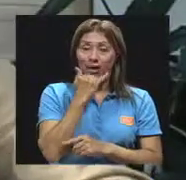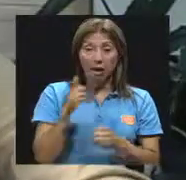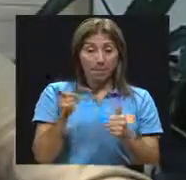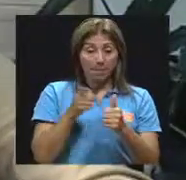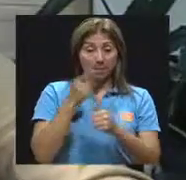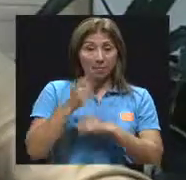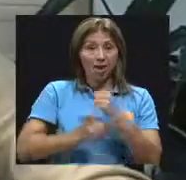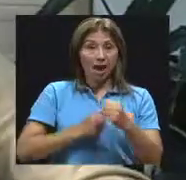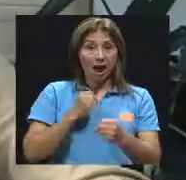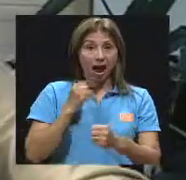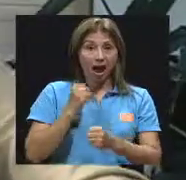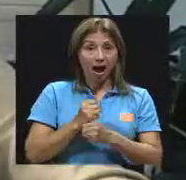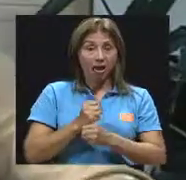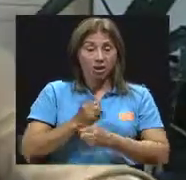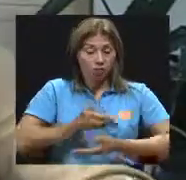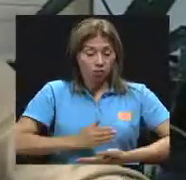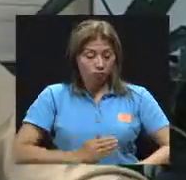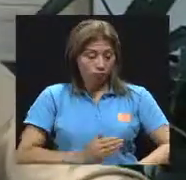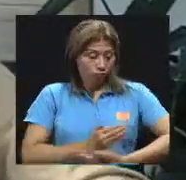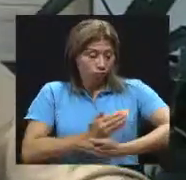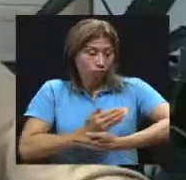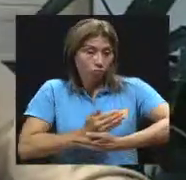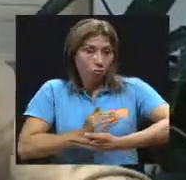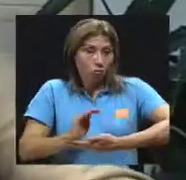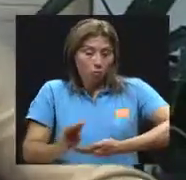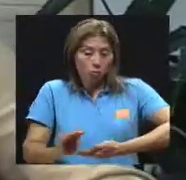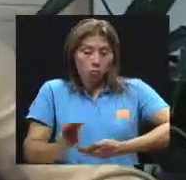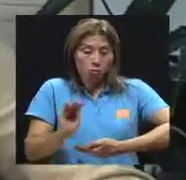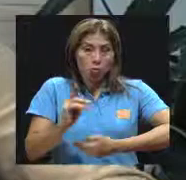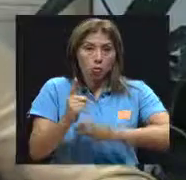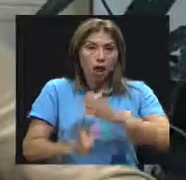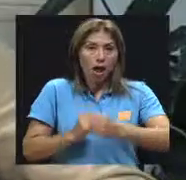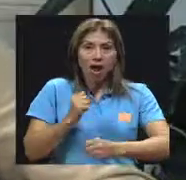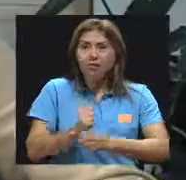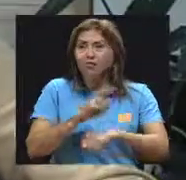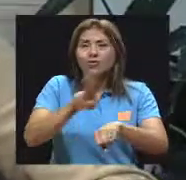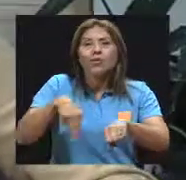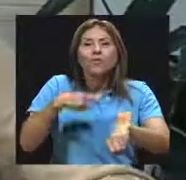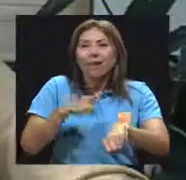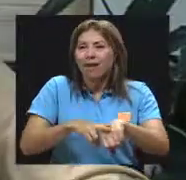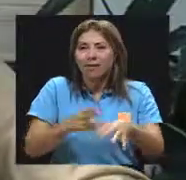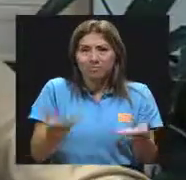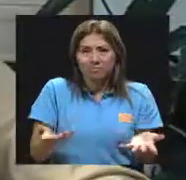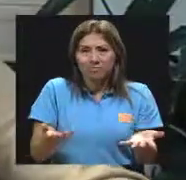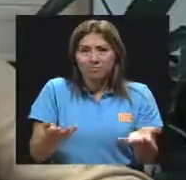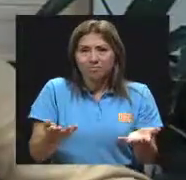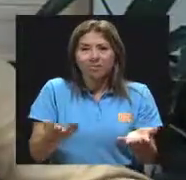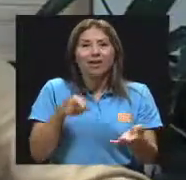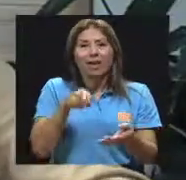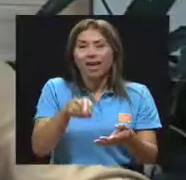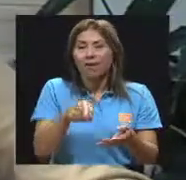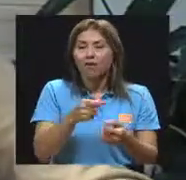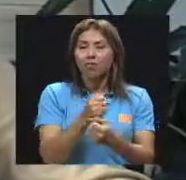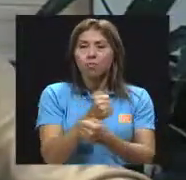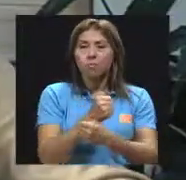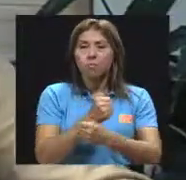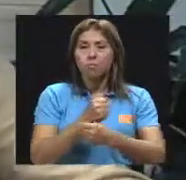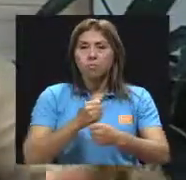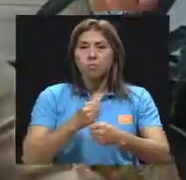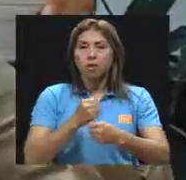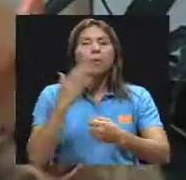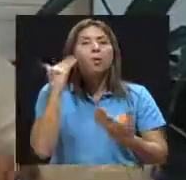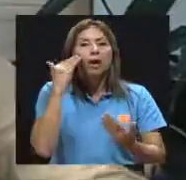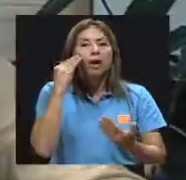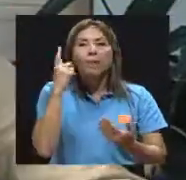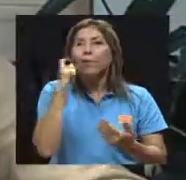y es común que el niño sea muy gordito, ¿verdad? Pero ¿por qué? Porque prácticamente no tiene actividad física, pero apenas empieza a caminar y empieza a